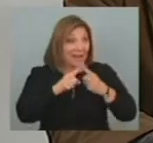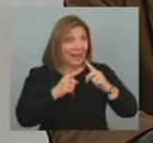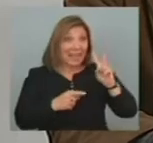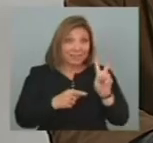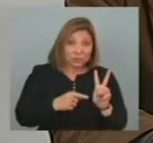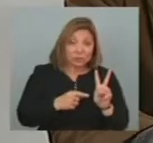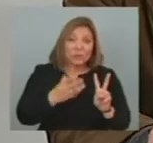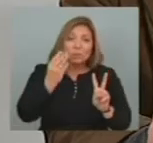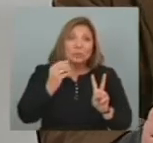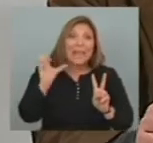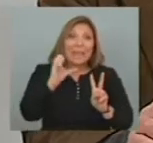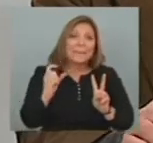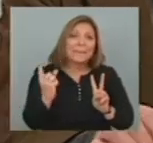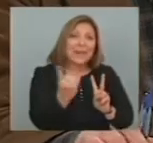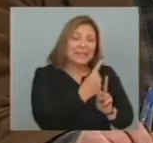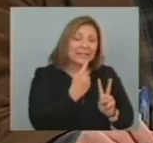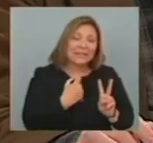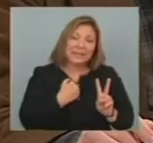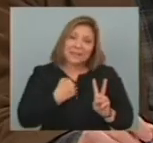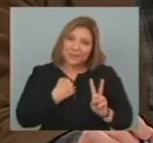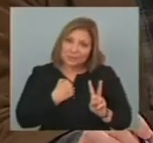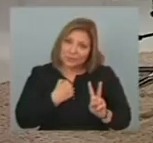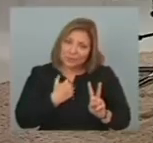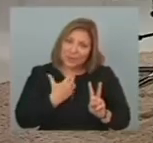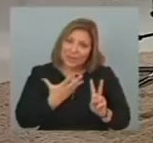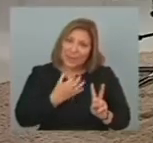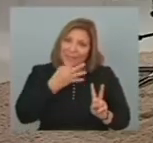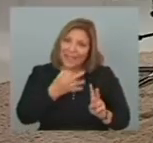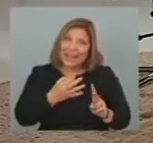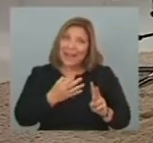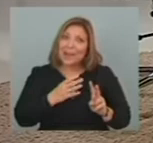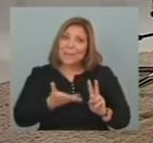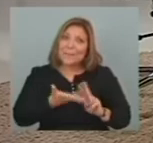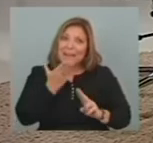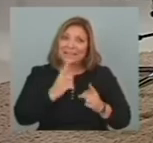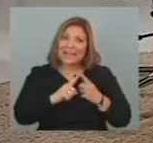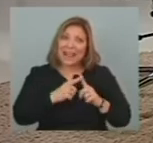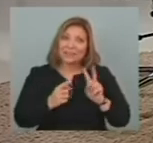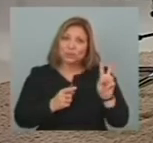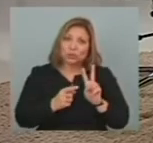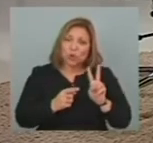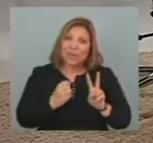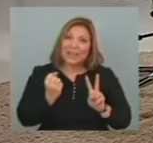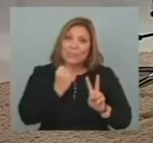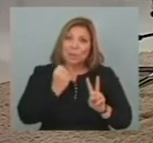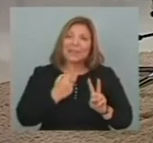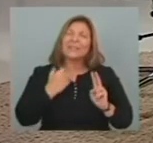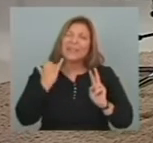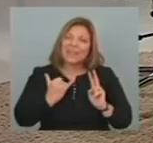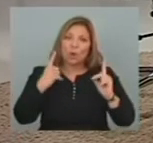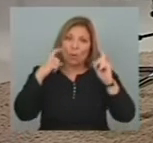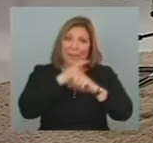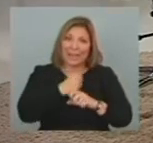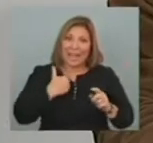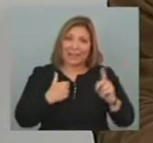Decenas de empresas Y yo Me animo a decir Que es la relación Más importante Y más compleja Que tiene Uruguay La relación